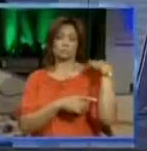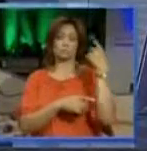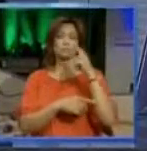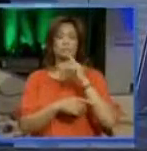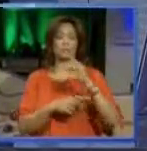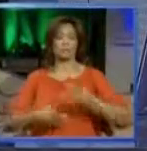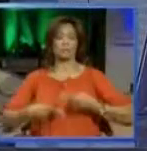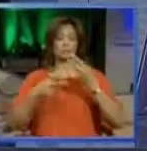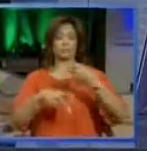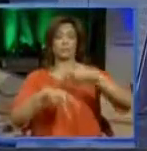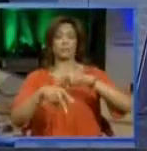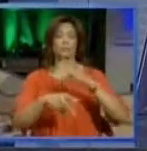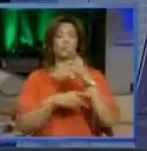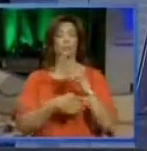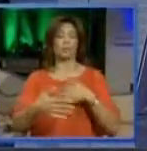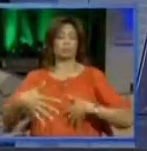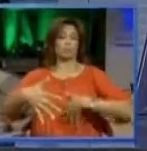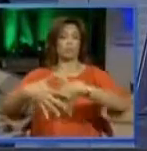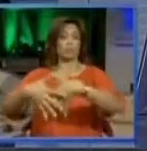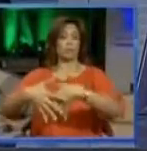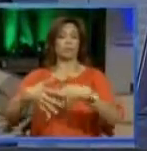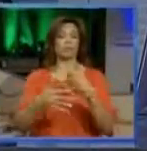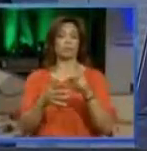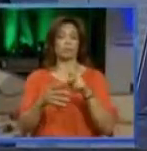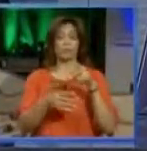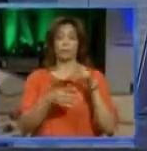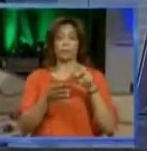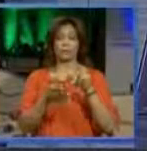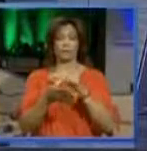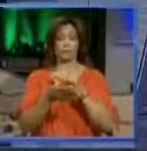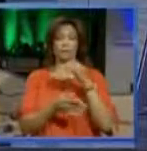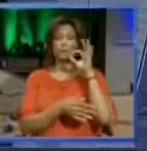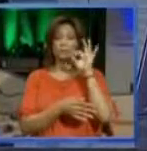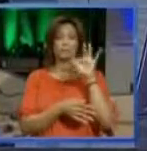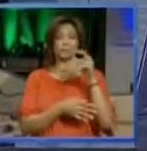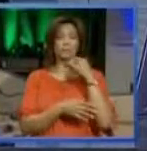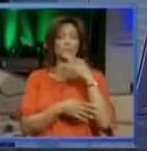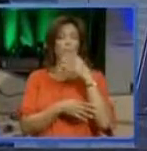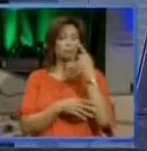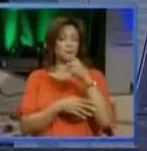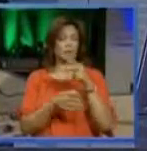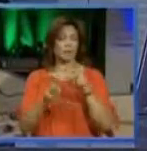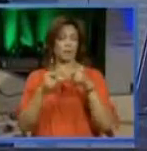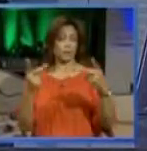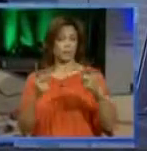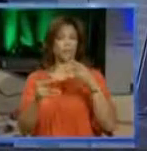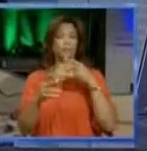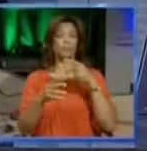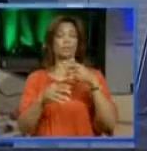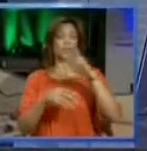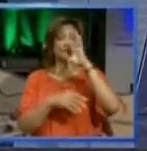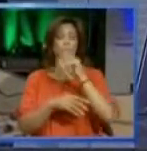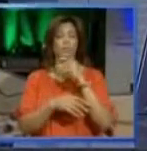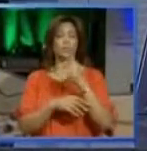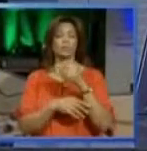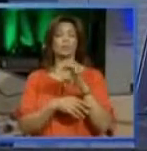reside en Puerto Rico en estado de gestación en su página de Facebook. Ella también habló a un medio de comunicación en nuestro país